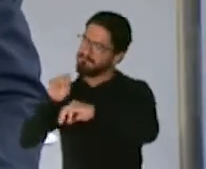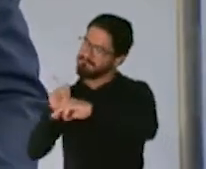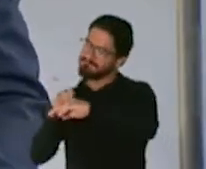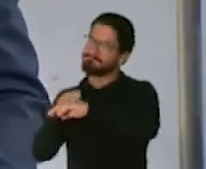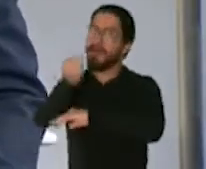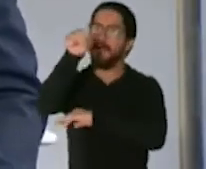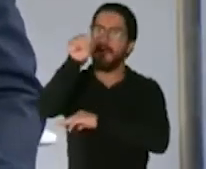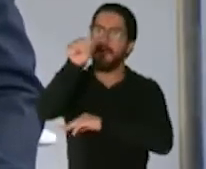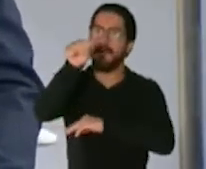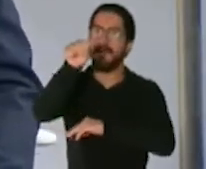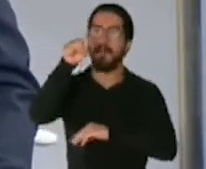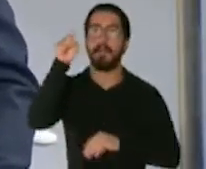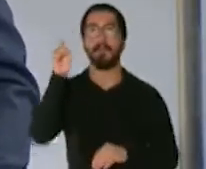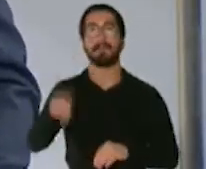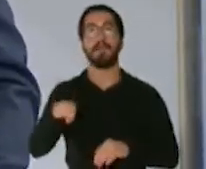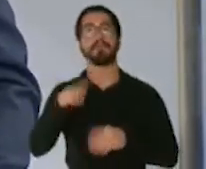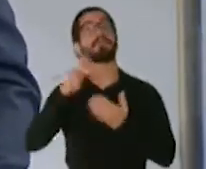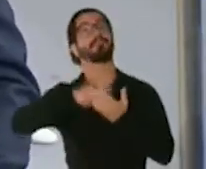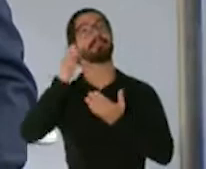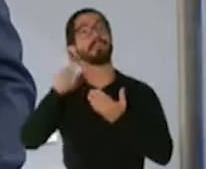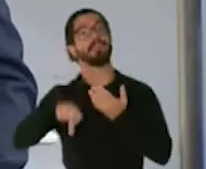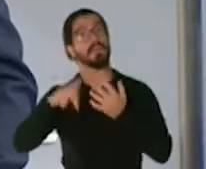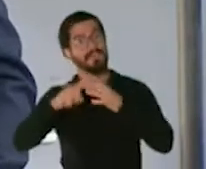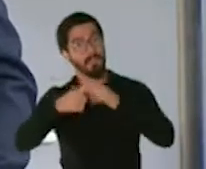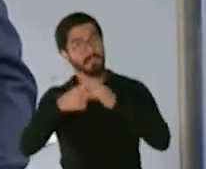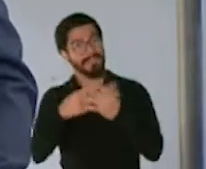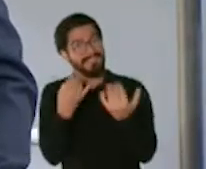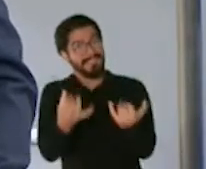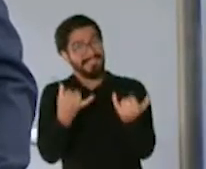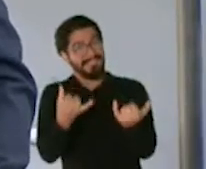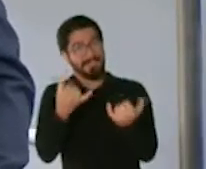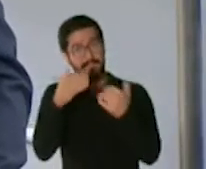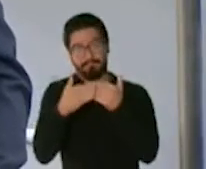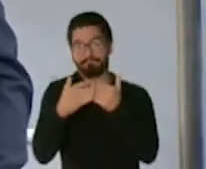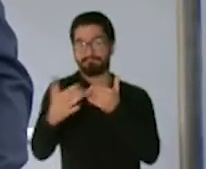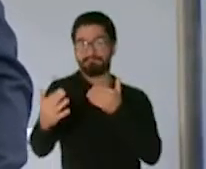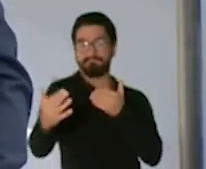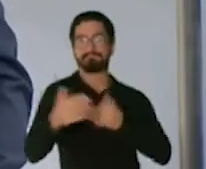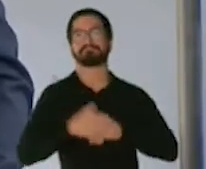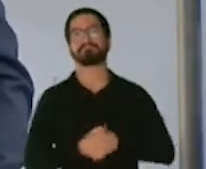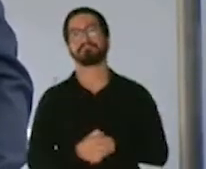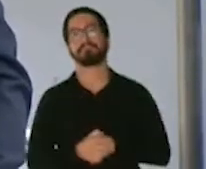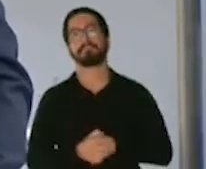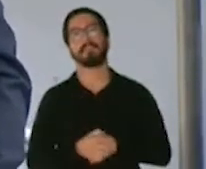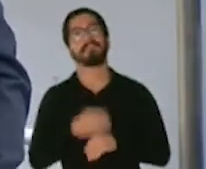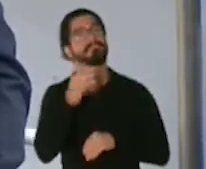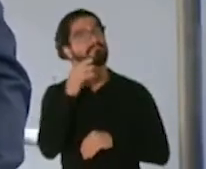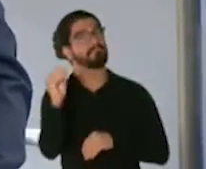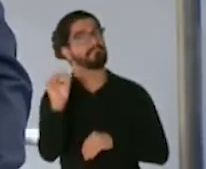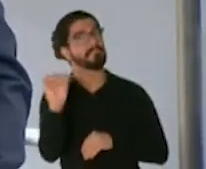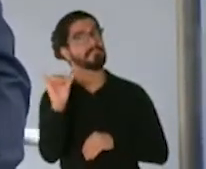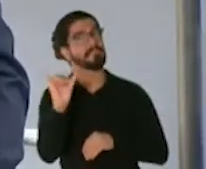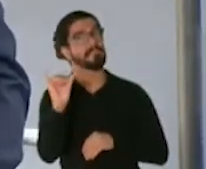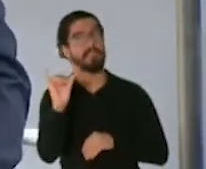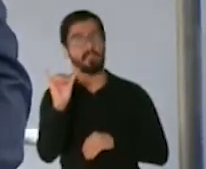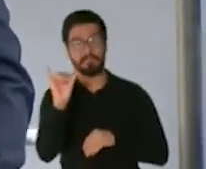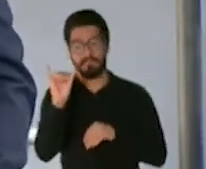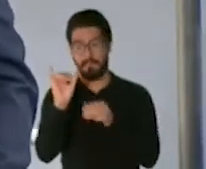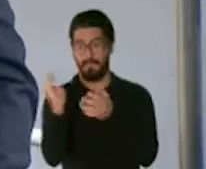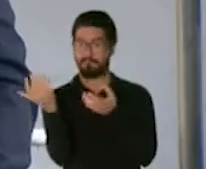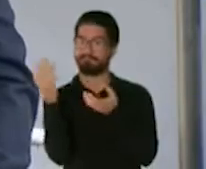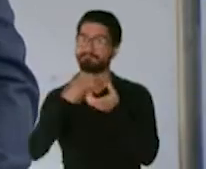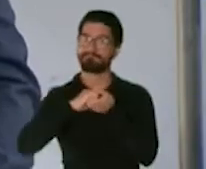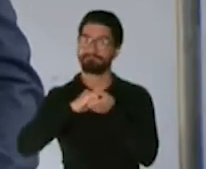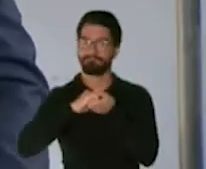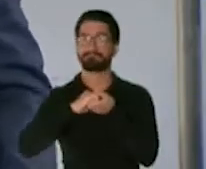este programa es el inicio de acabar con eso además tenemos que vacunarnos en contra de la desunión igual que nos